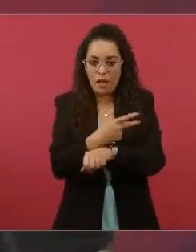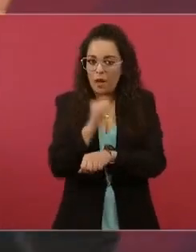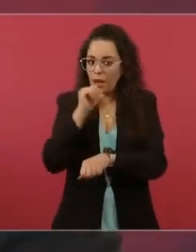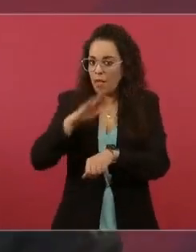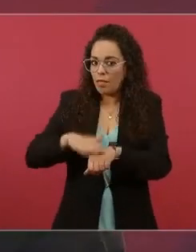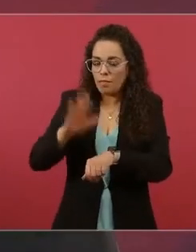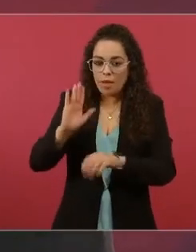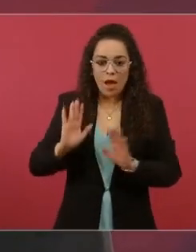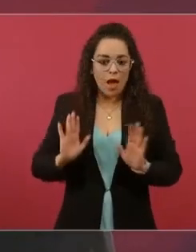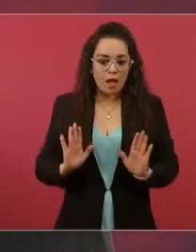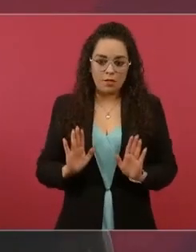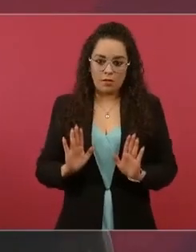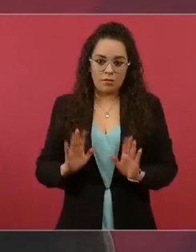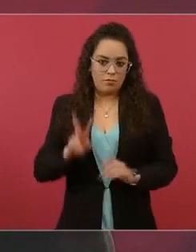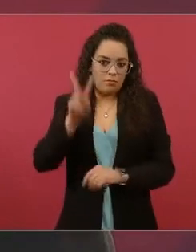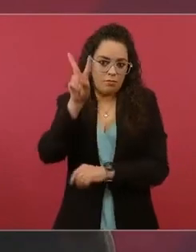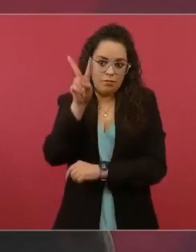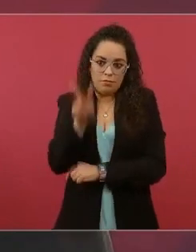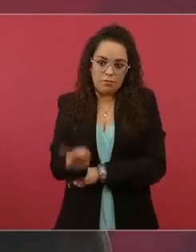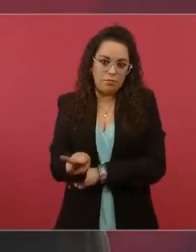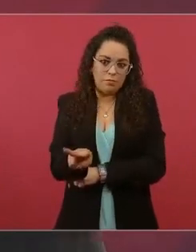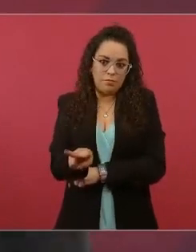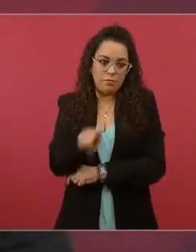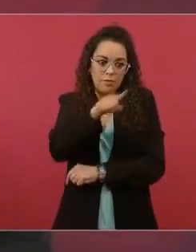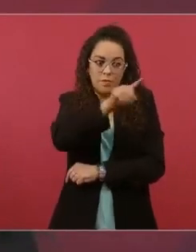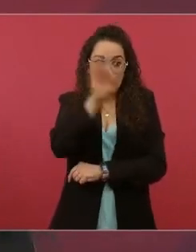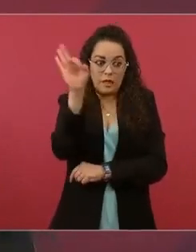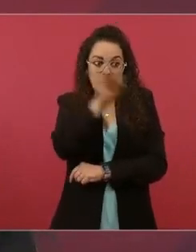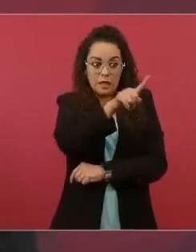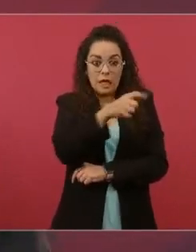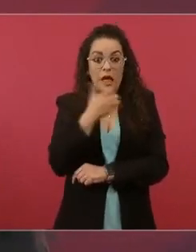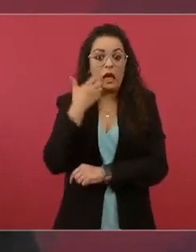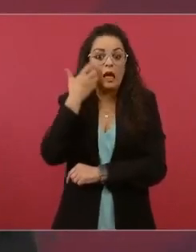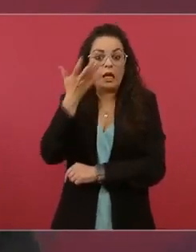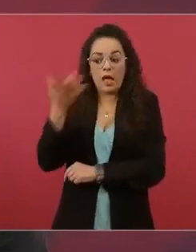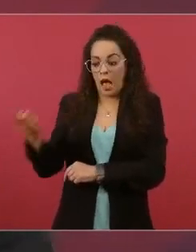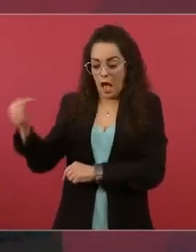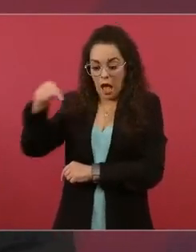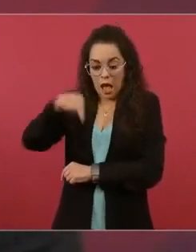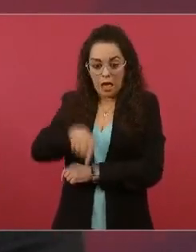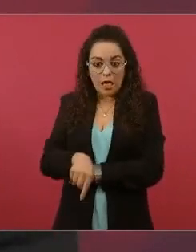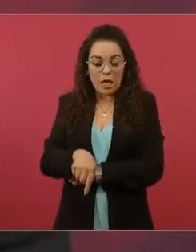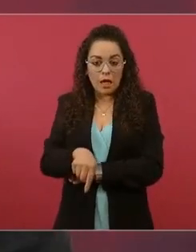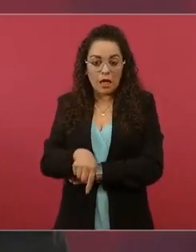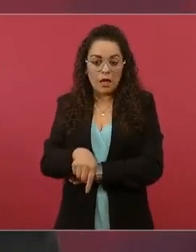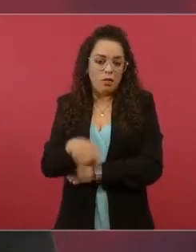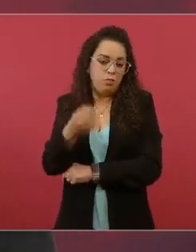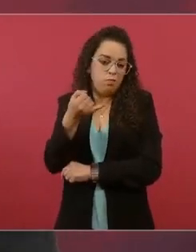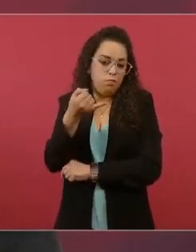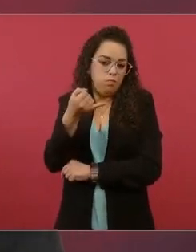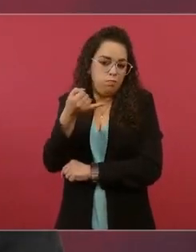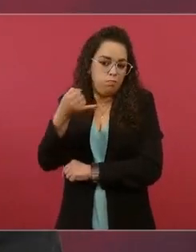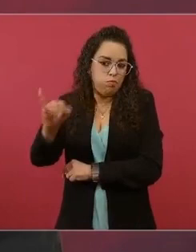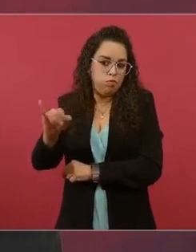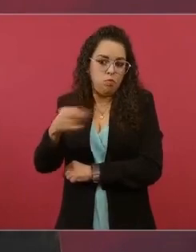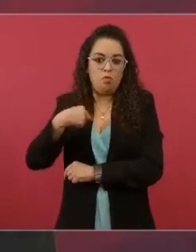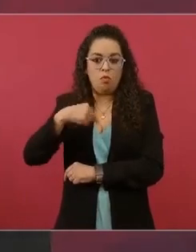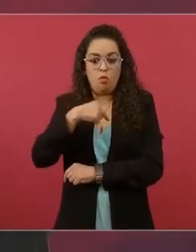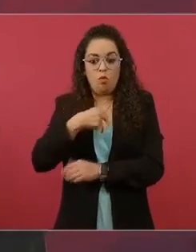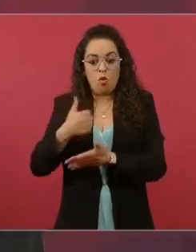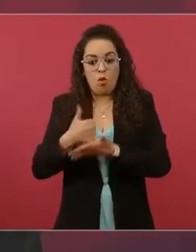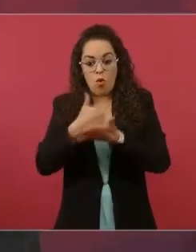ya sería el colmo que nosotros le hiciéramos la campaña